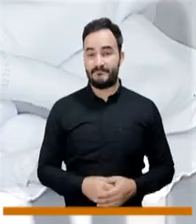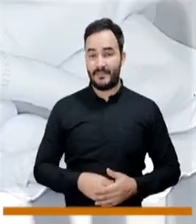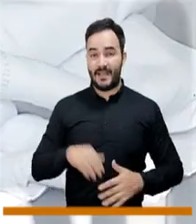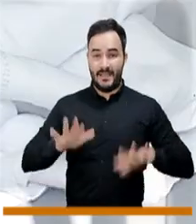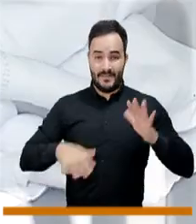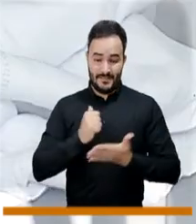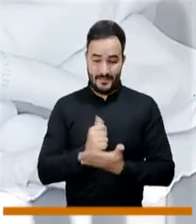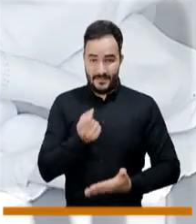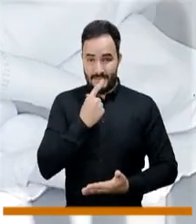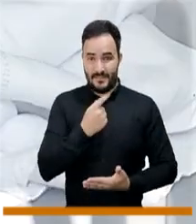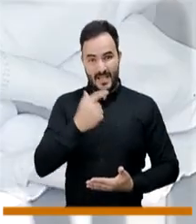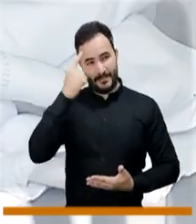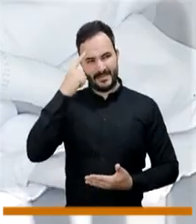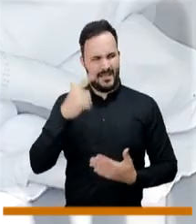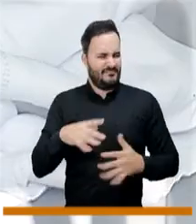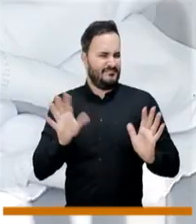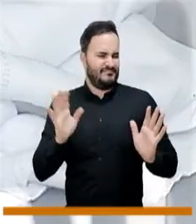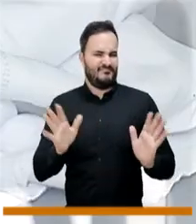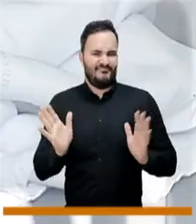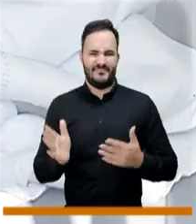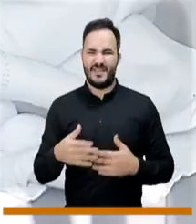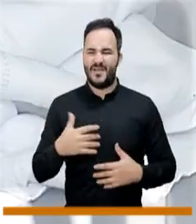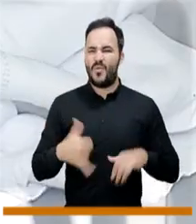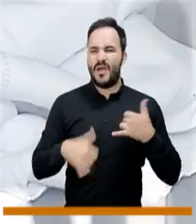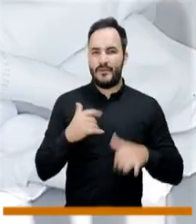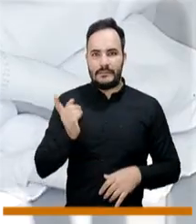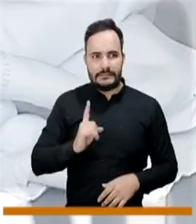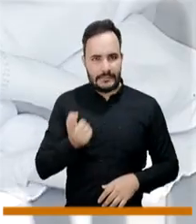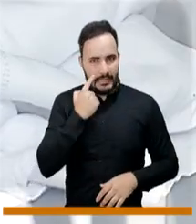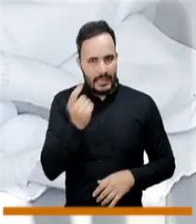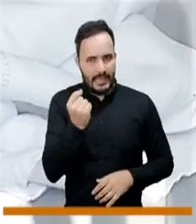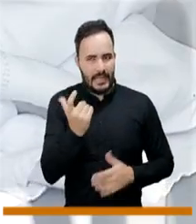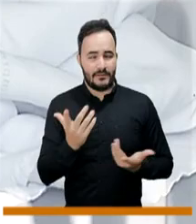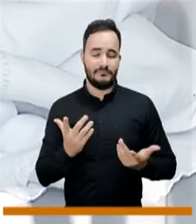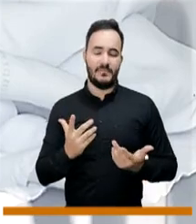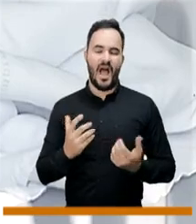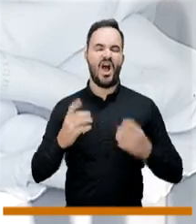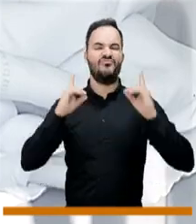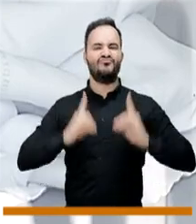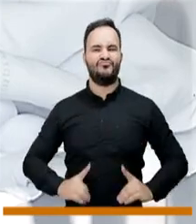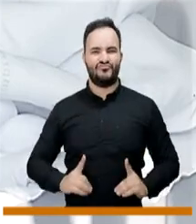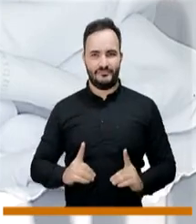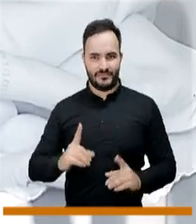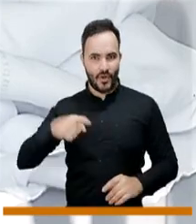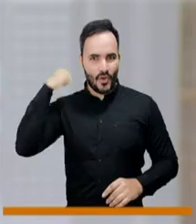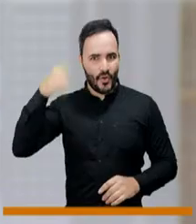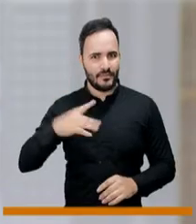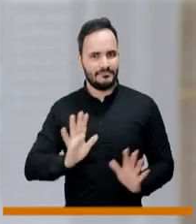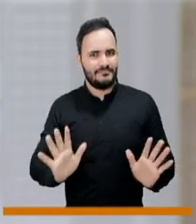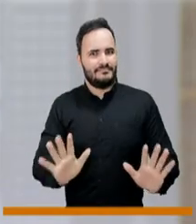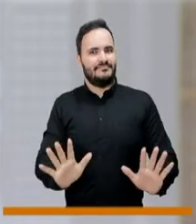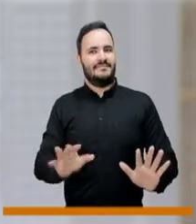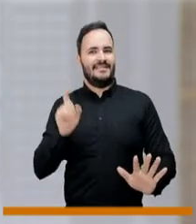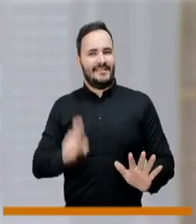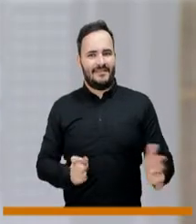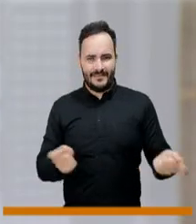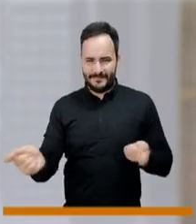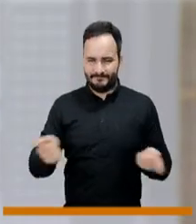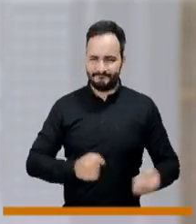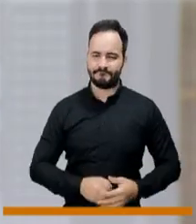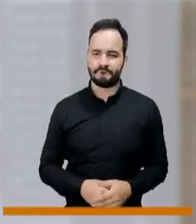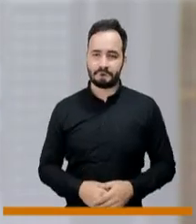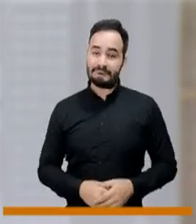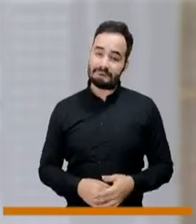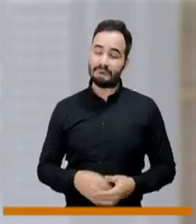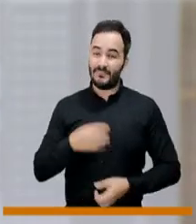psiquiátricos son temas serios, entonces no son medicamentos que uno pueda tomar a la ligera. Claro, una cifra también que nos